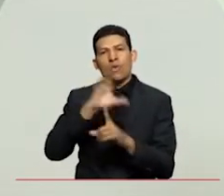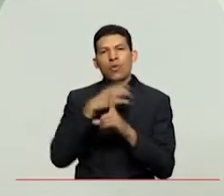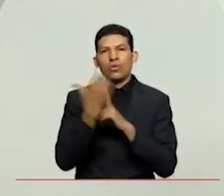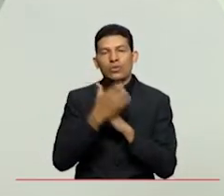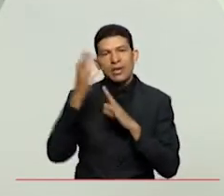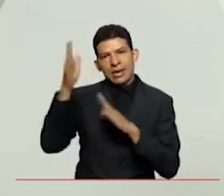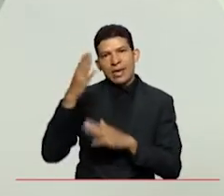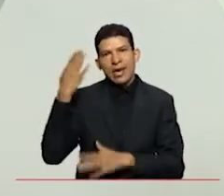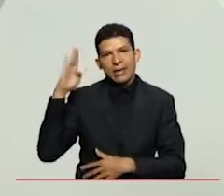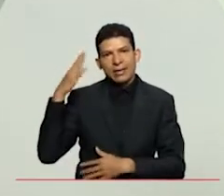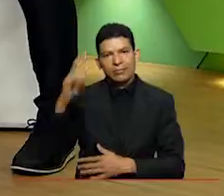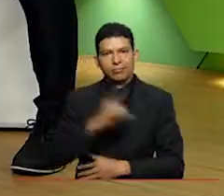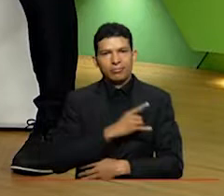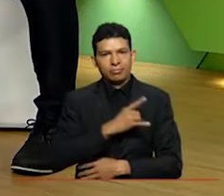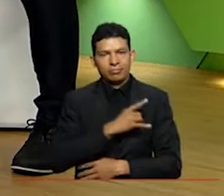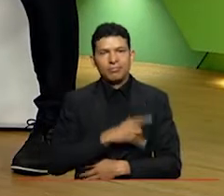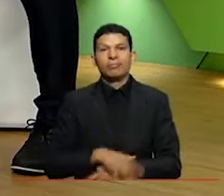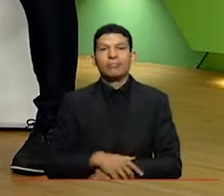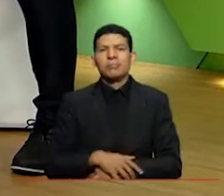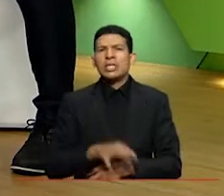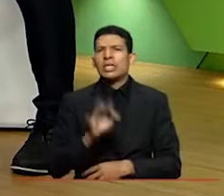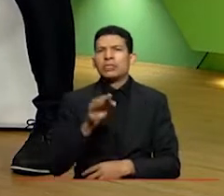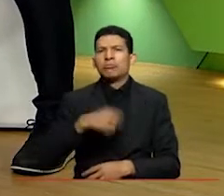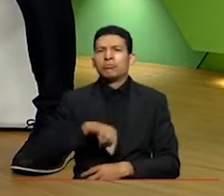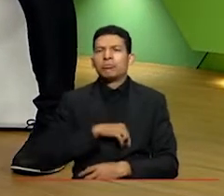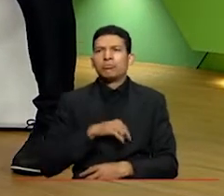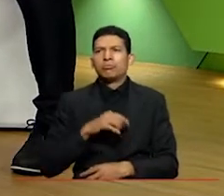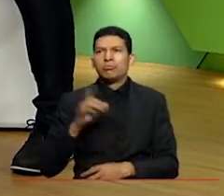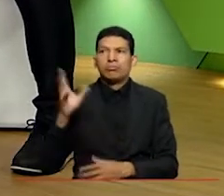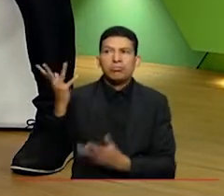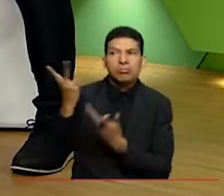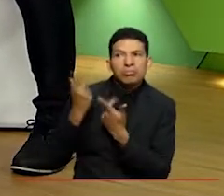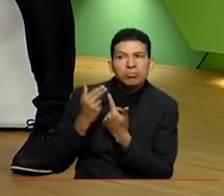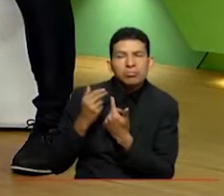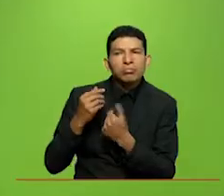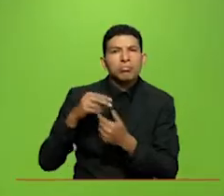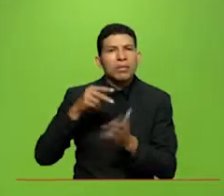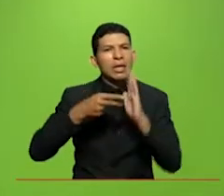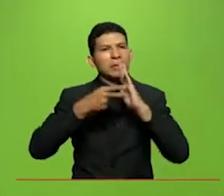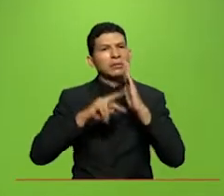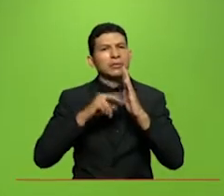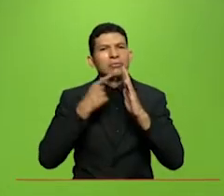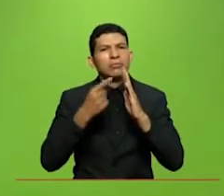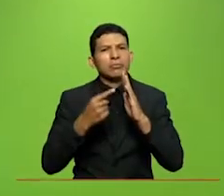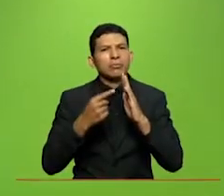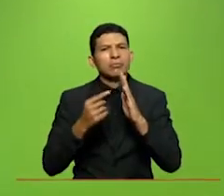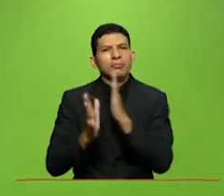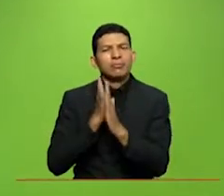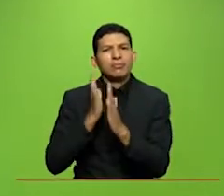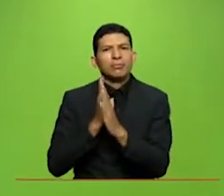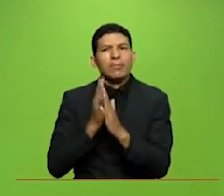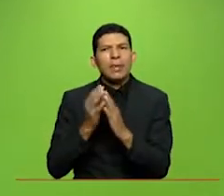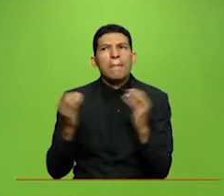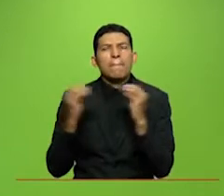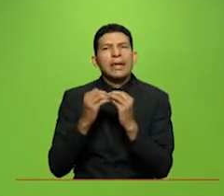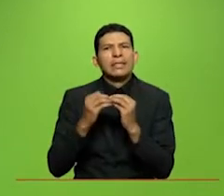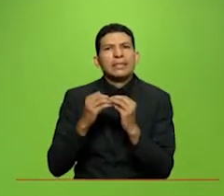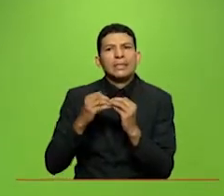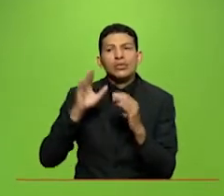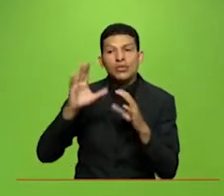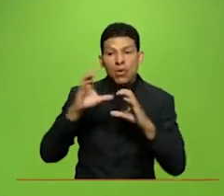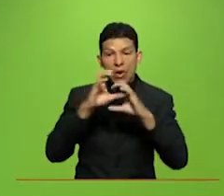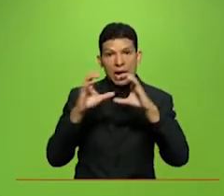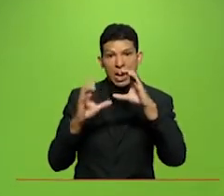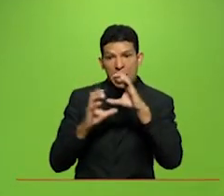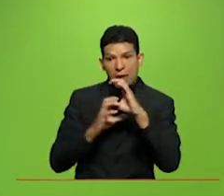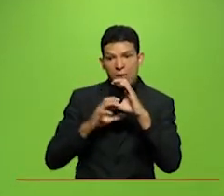puerto colombia uno siempre de alguna manera escucha de los técnicos hablar de la macro cuenca magdalena cauca